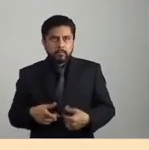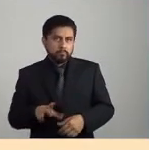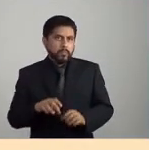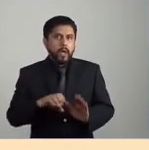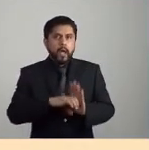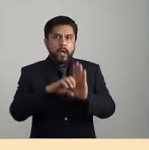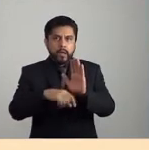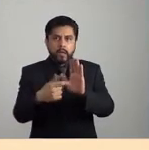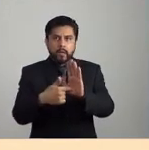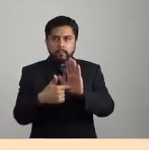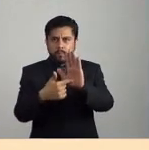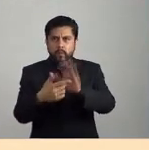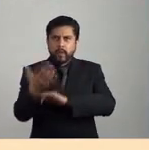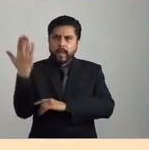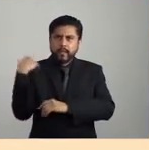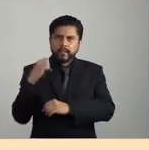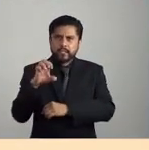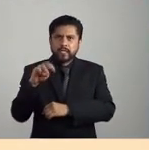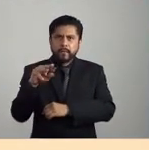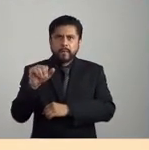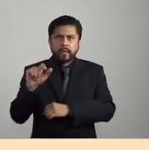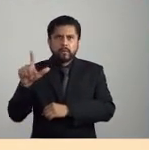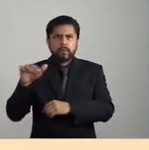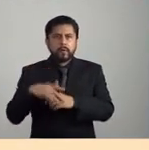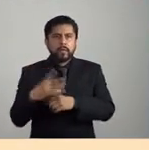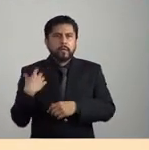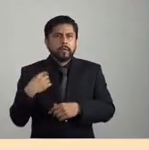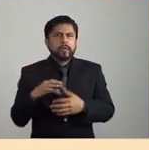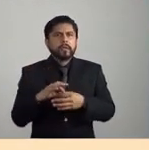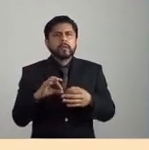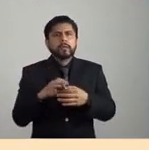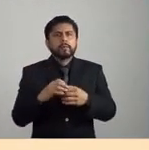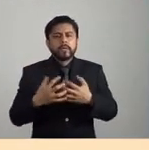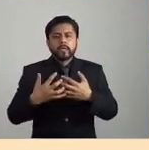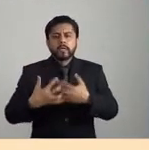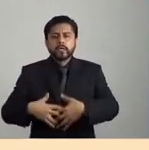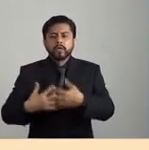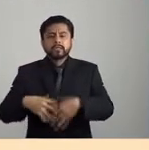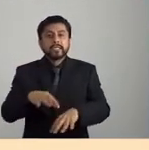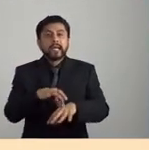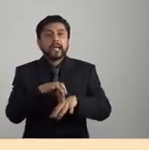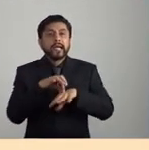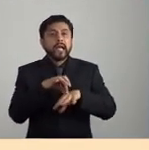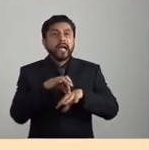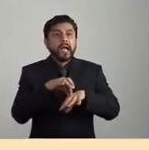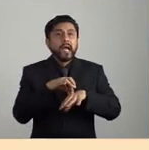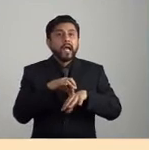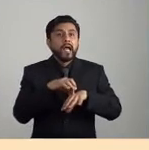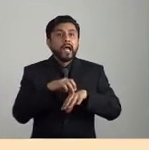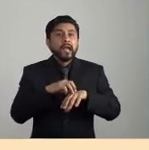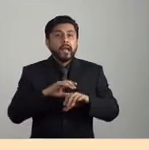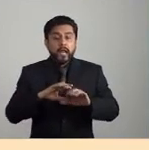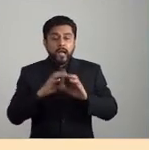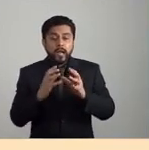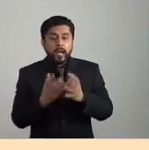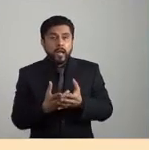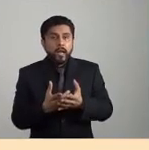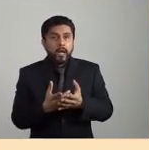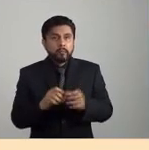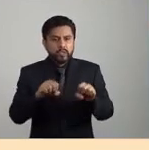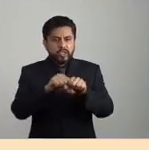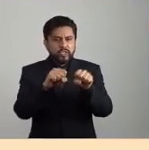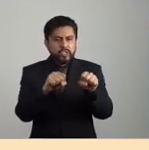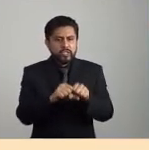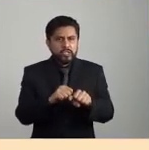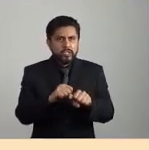ahora Emanuel ponía a partir de la organización de la industria cárnica, ¿no?, y de ese sistema de muerte que se impone a